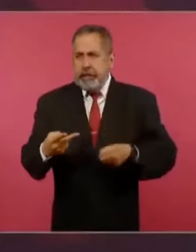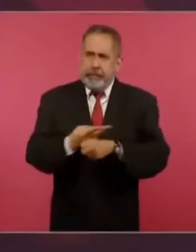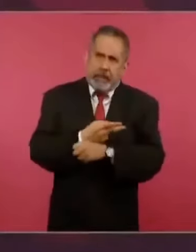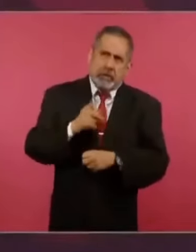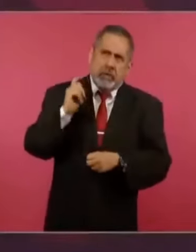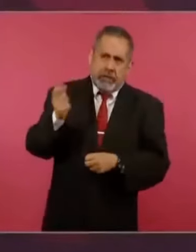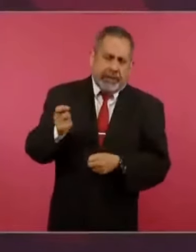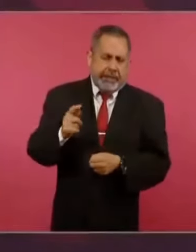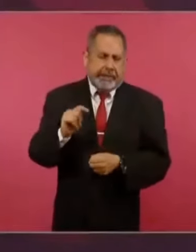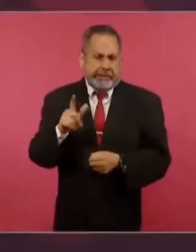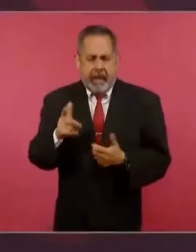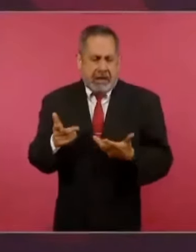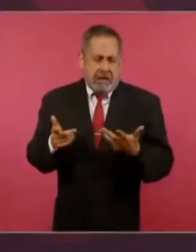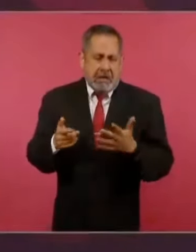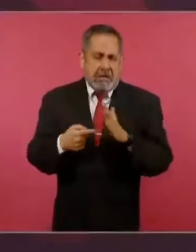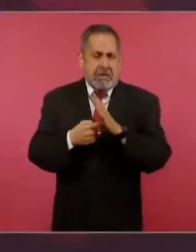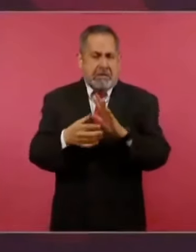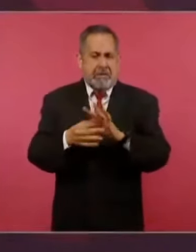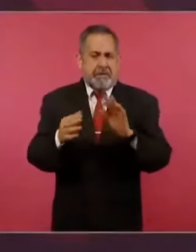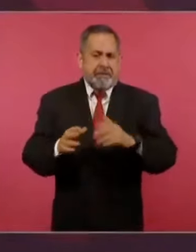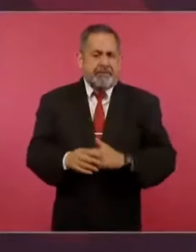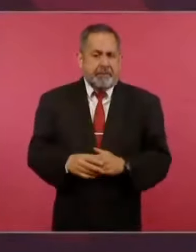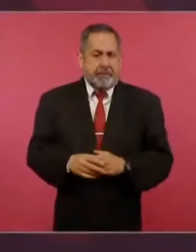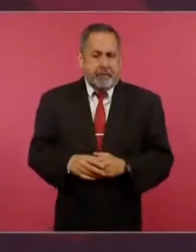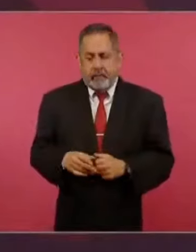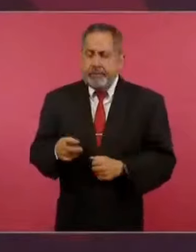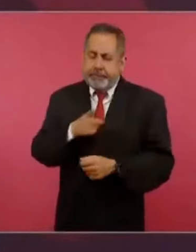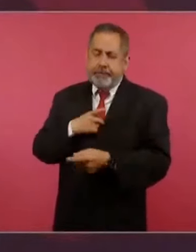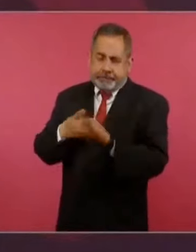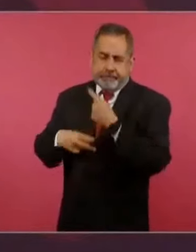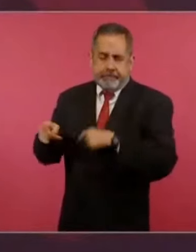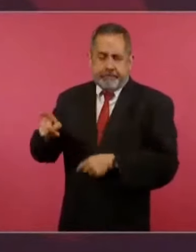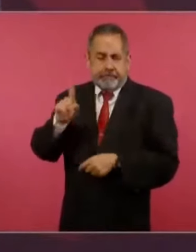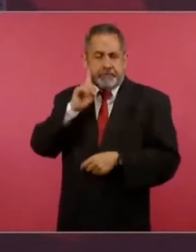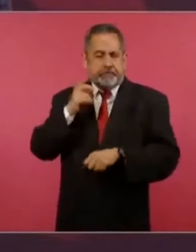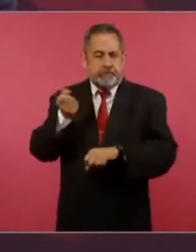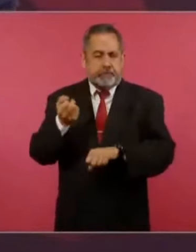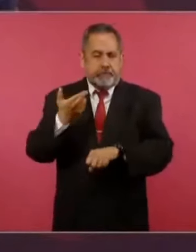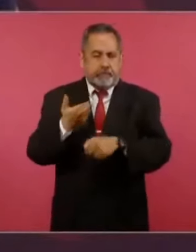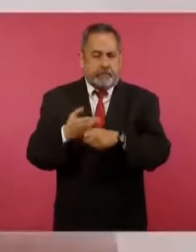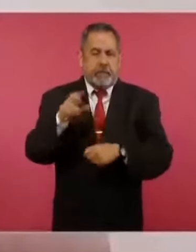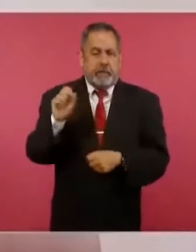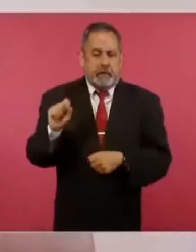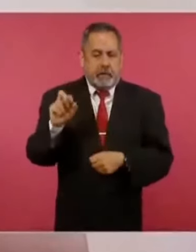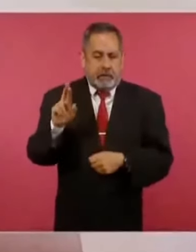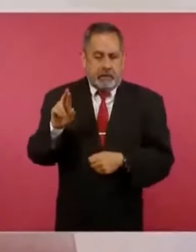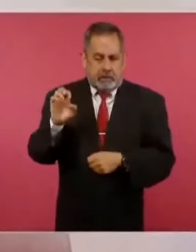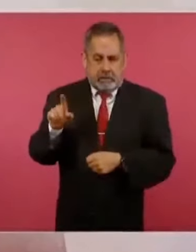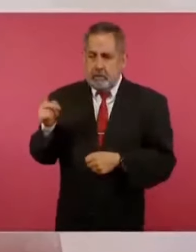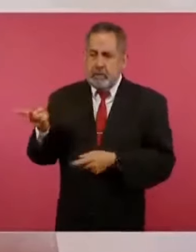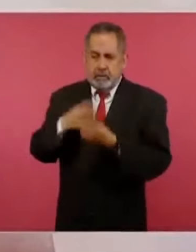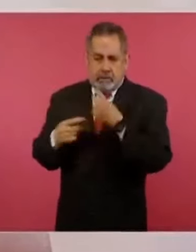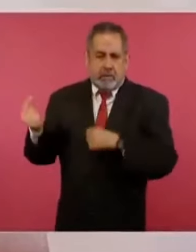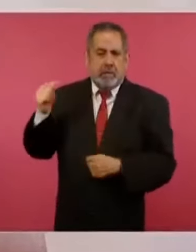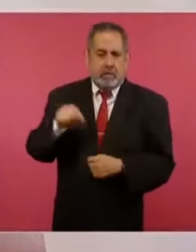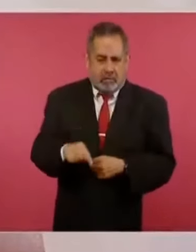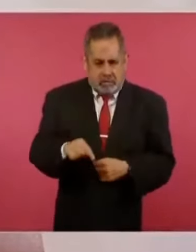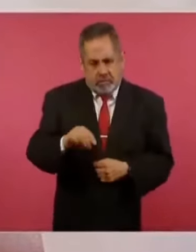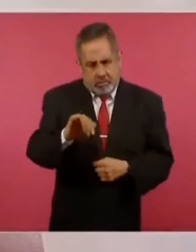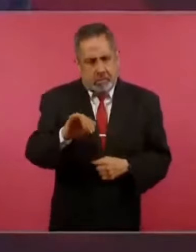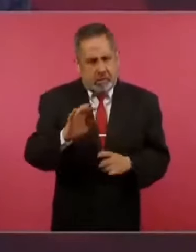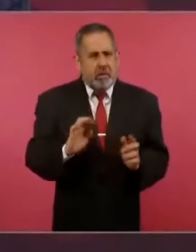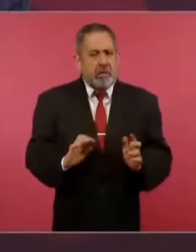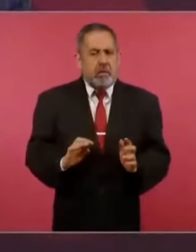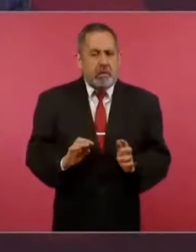tiene que estar con nosotros la secretaria de Relaciones Exteriores y